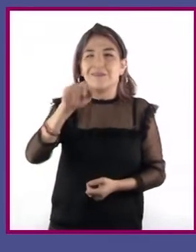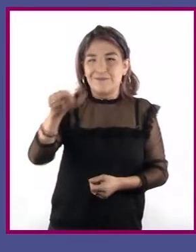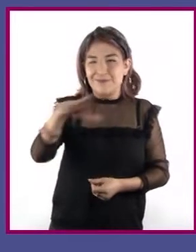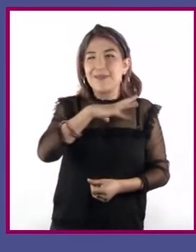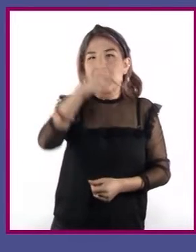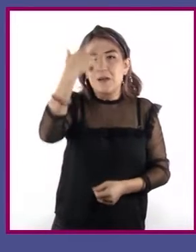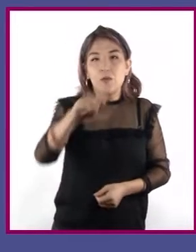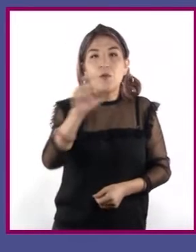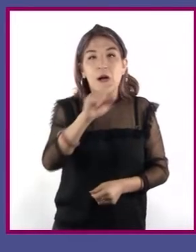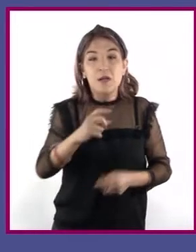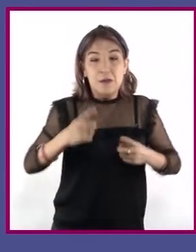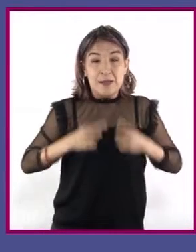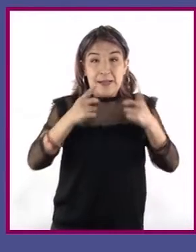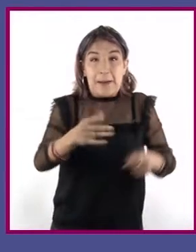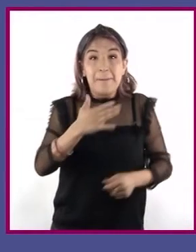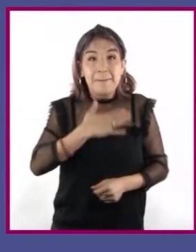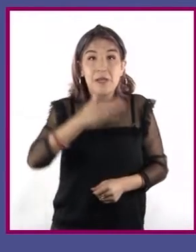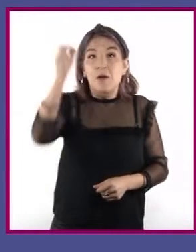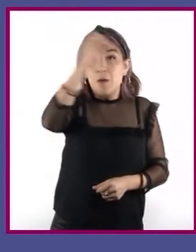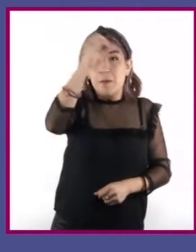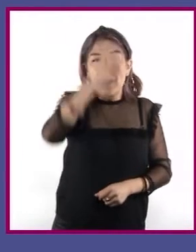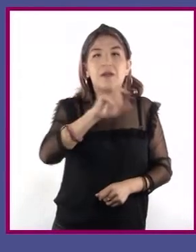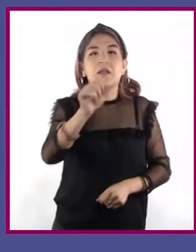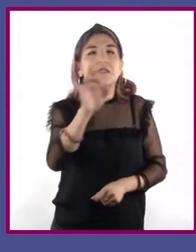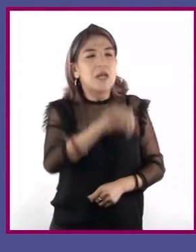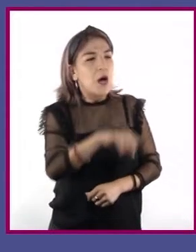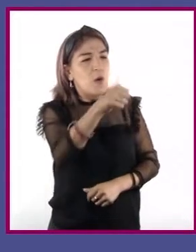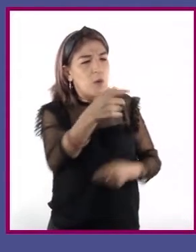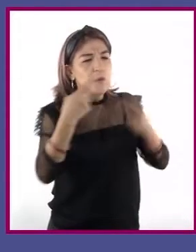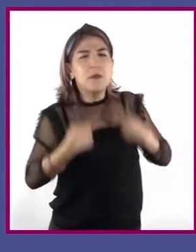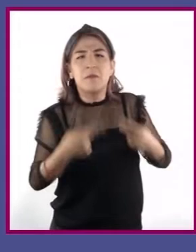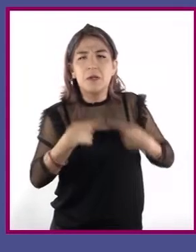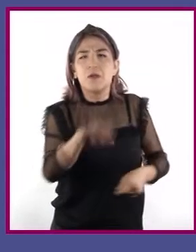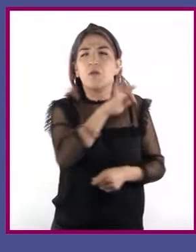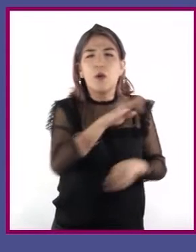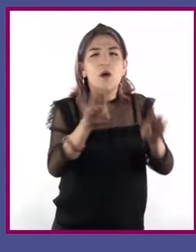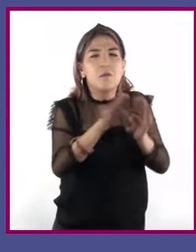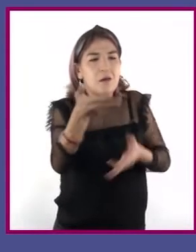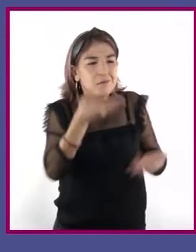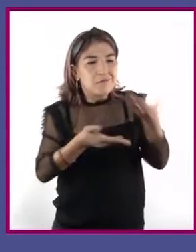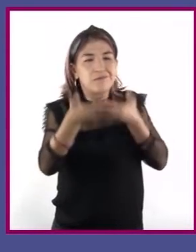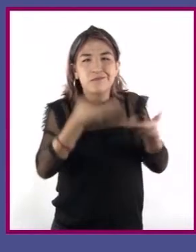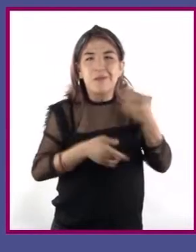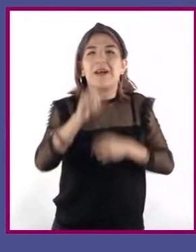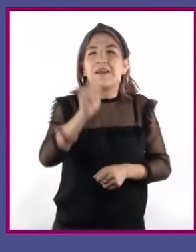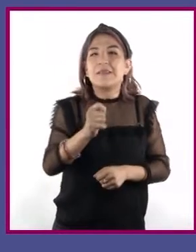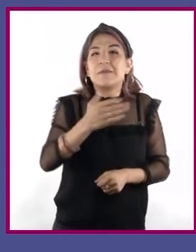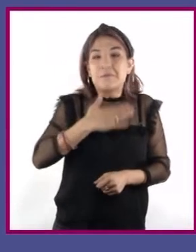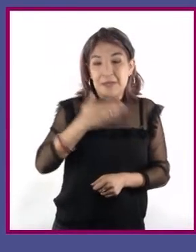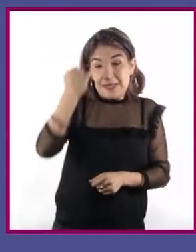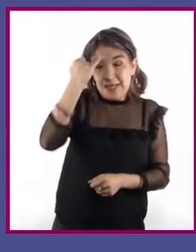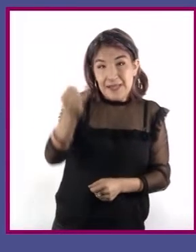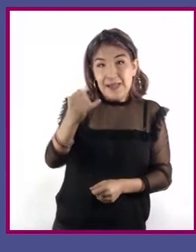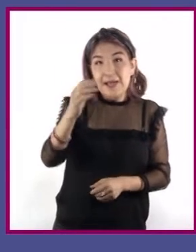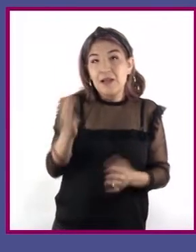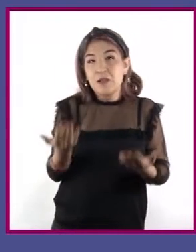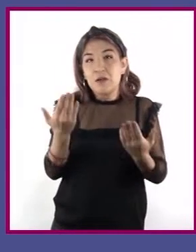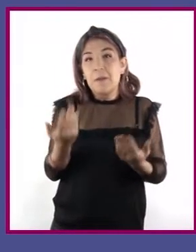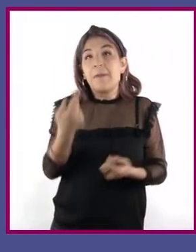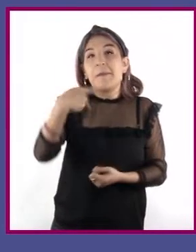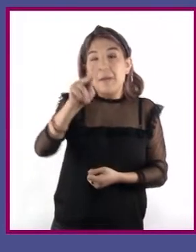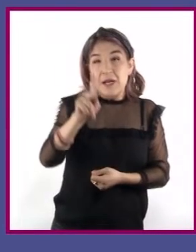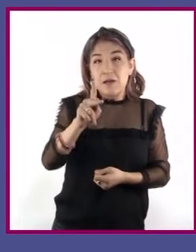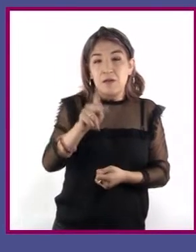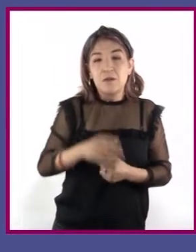nuestras opiniones. Le permitimos al otro poder arrucarse y entender aún más nuestra interpretación, pero